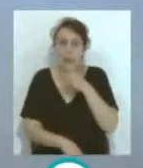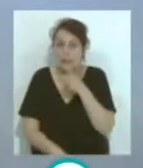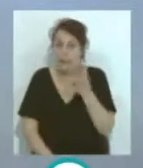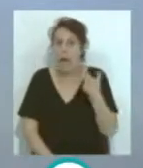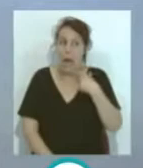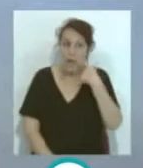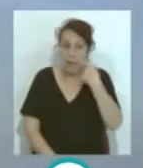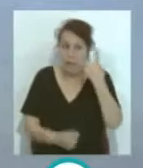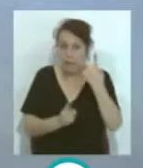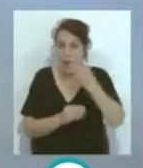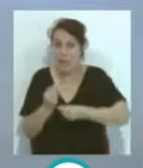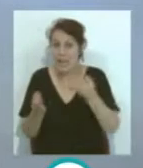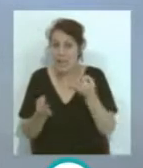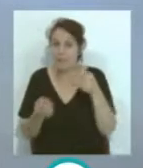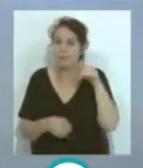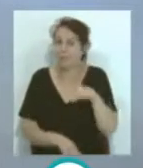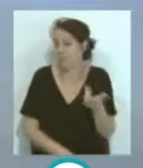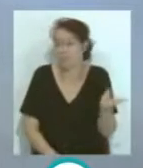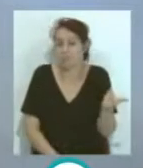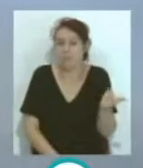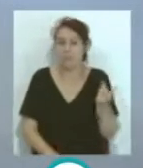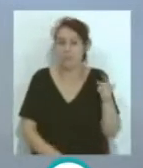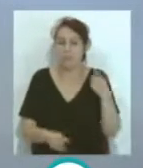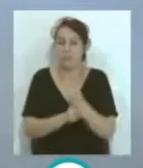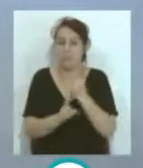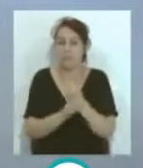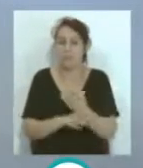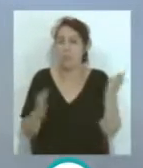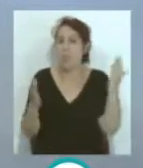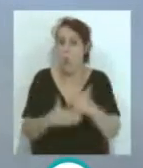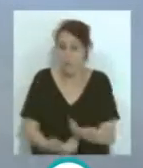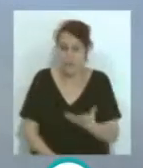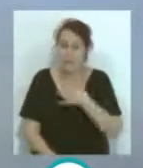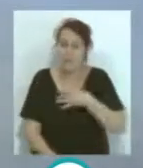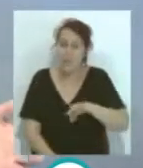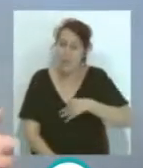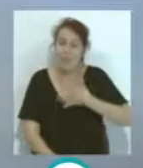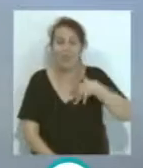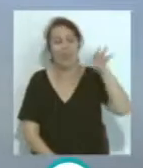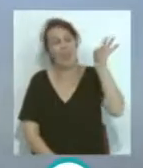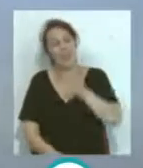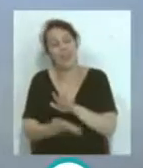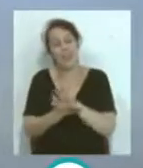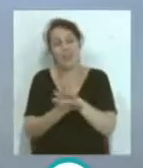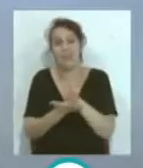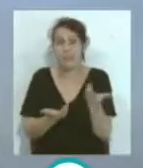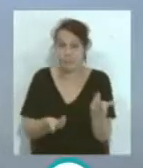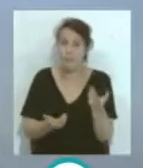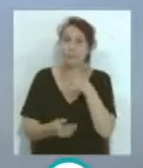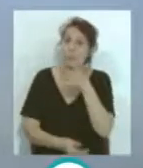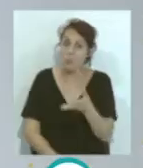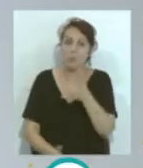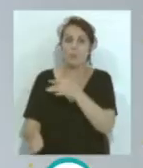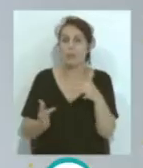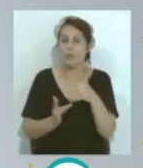que hace uno y otro... ...en esta ocasión no teníamos ningún nerviosismo... ...se podía disfrutar de un partido de fútbol... ...claro y además porque era un